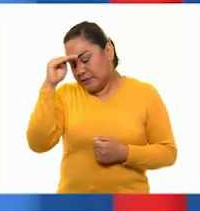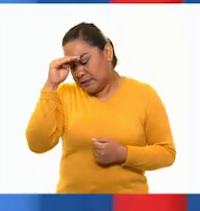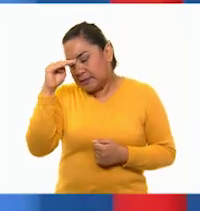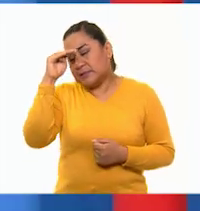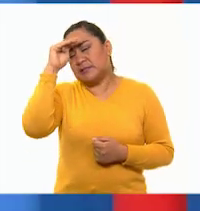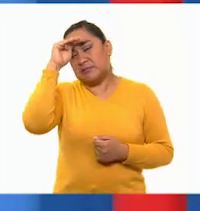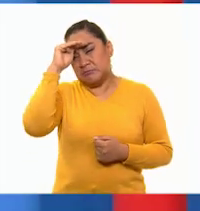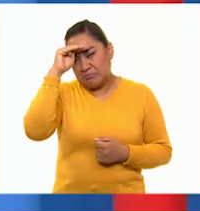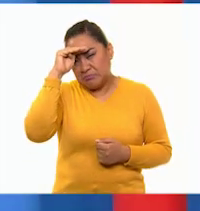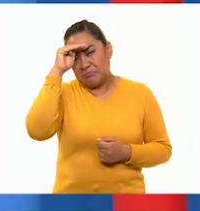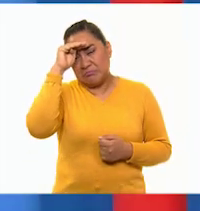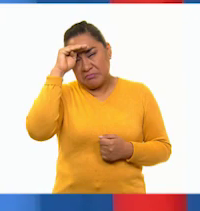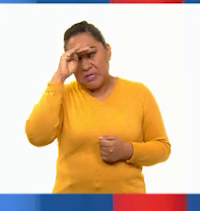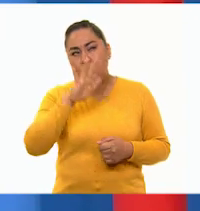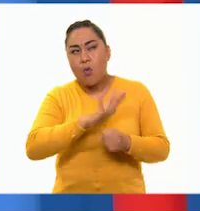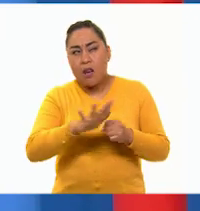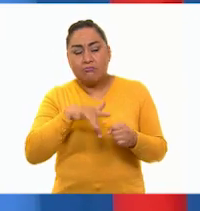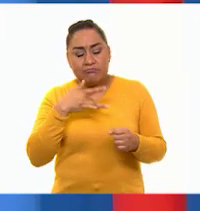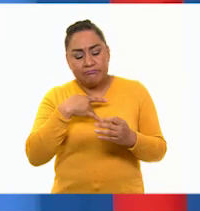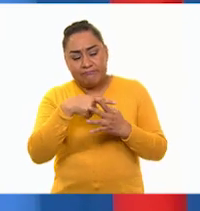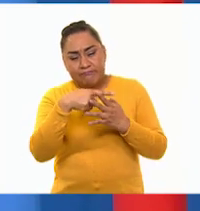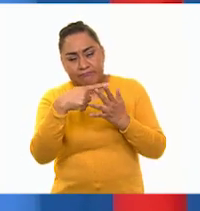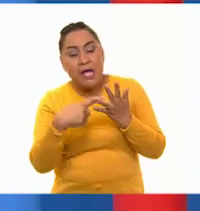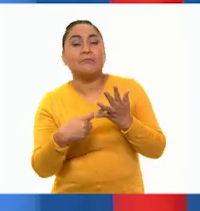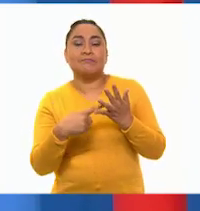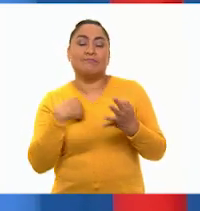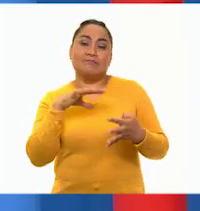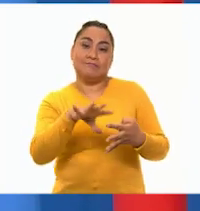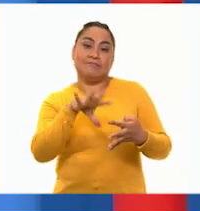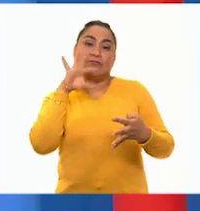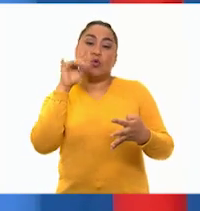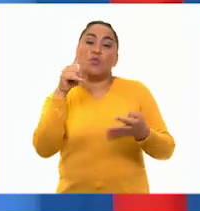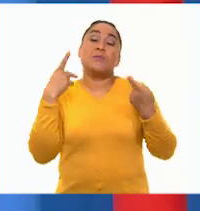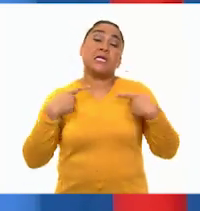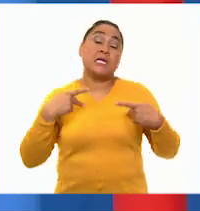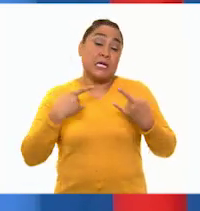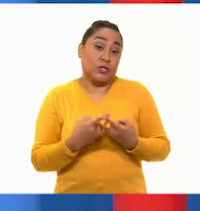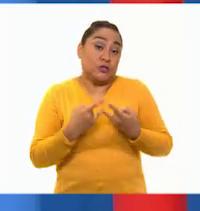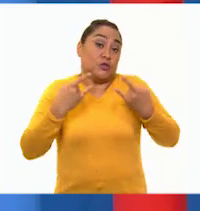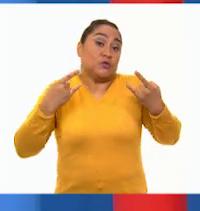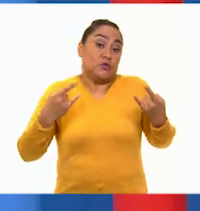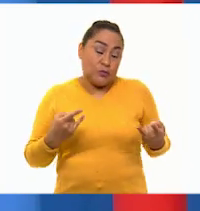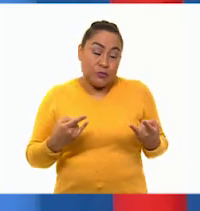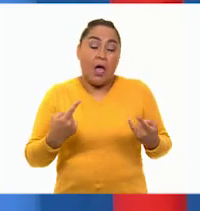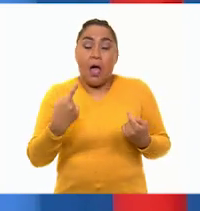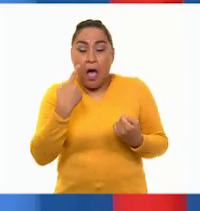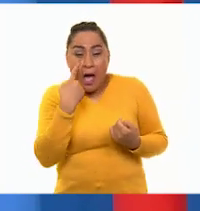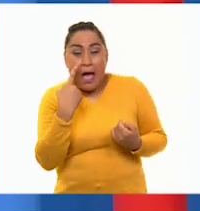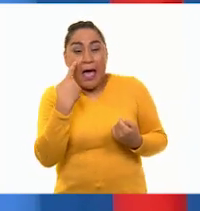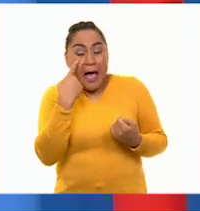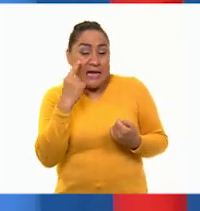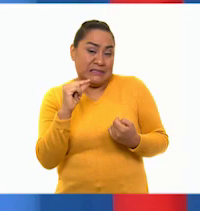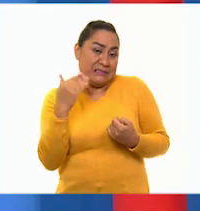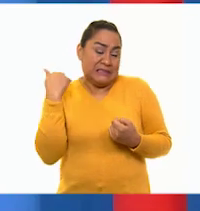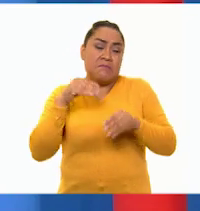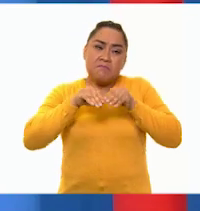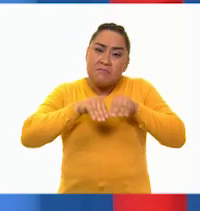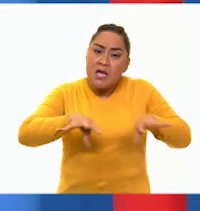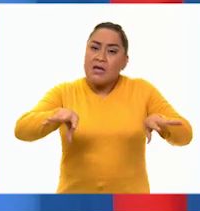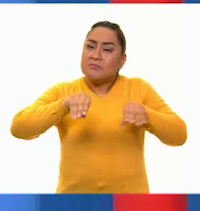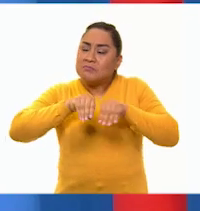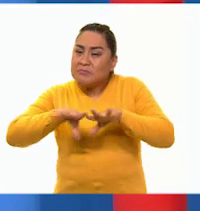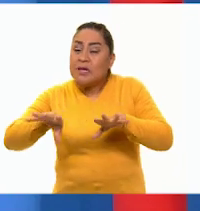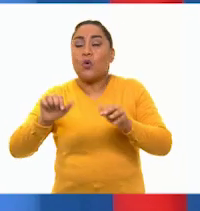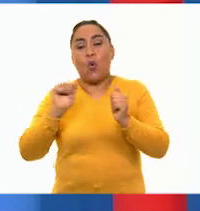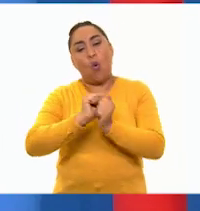considerar varias opciones, me decidí por un personaje histórico del cual se ha hablado mucho en tiempos recientes, junto